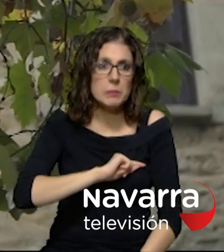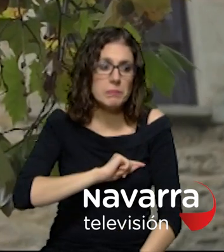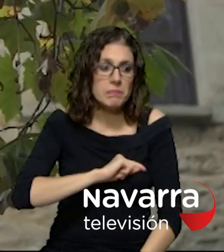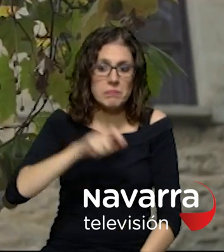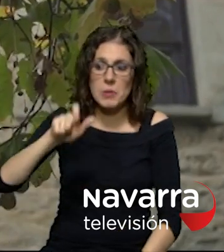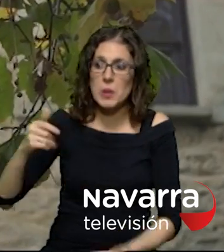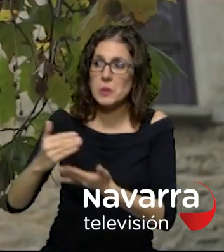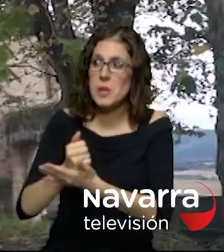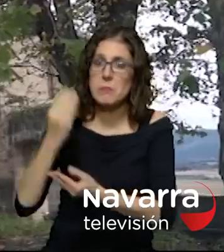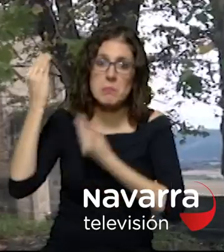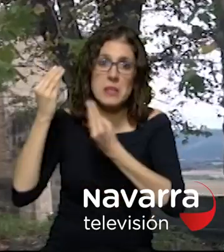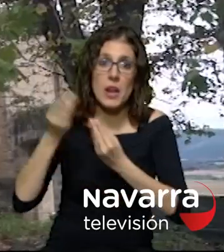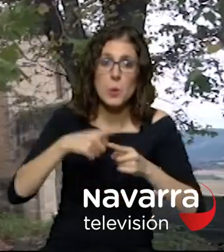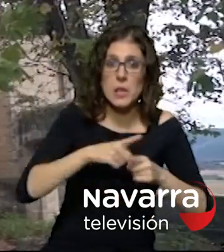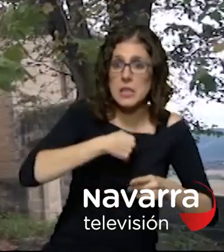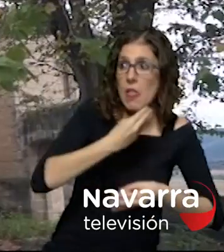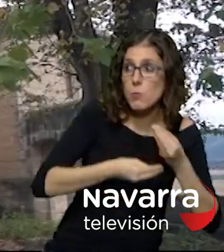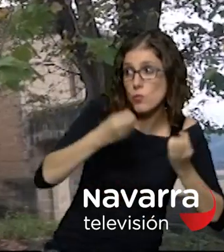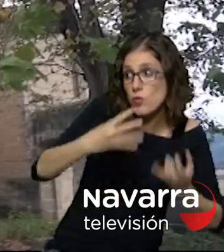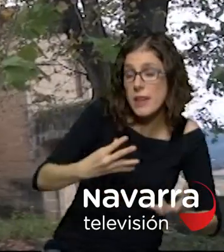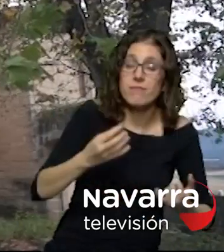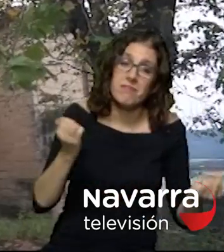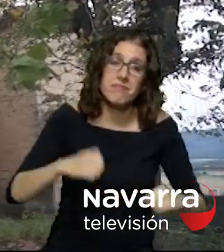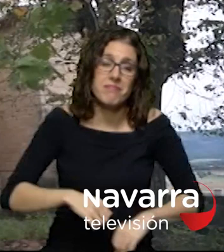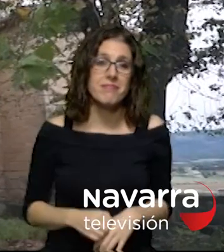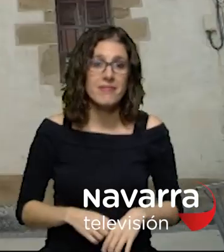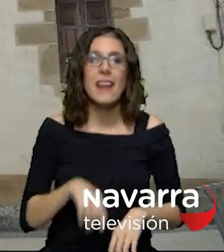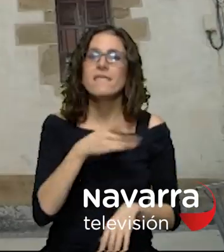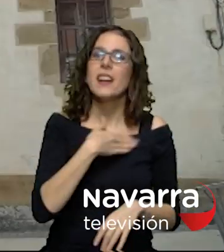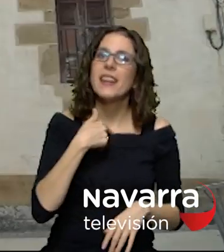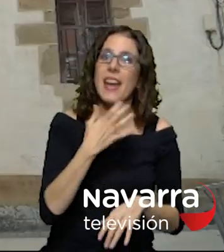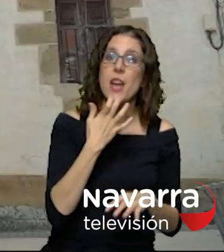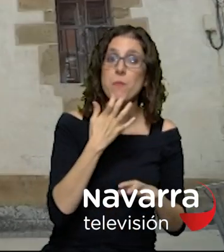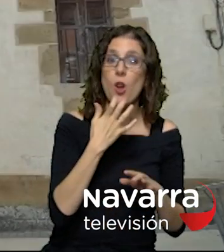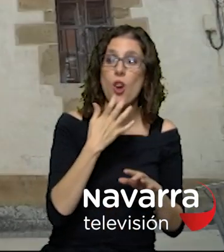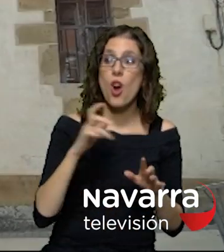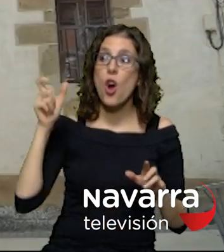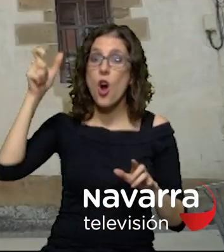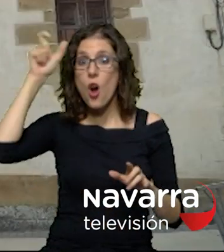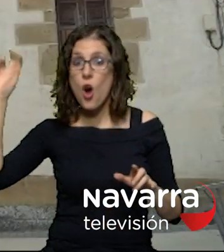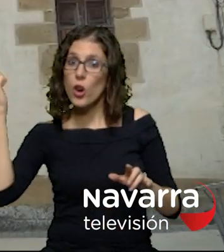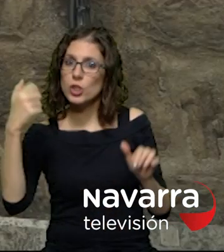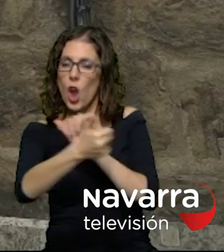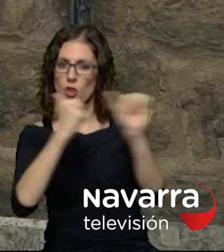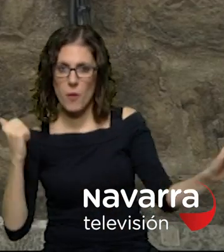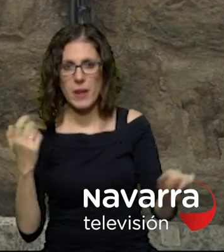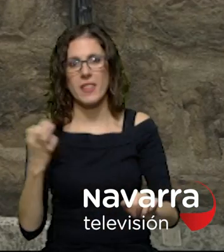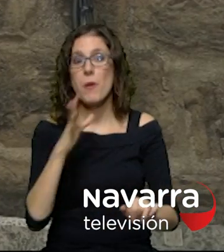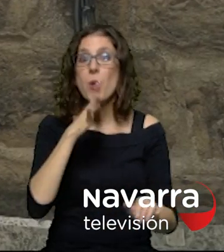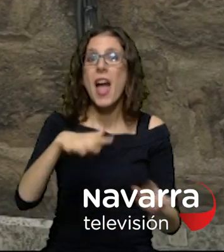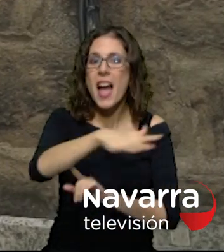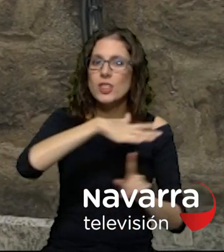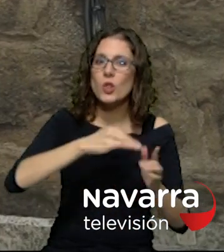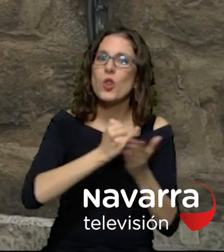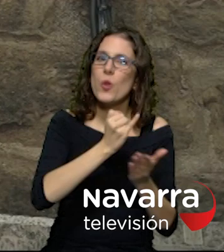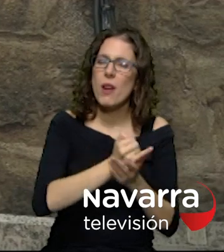hacemos está muy bien Legarda quiere ser el ejemplo para otras localidades navarras Porque el entorno rural también debe trabajar para vivir